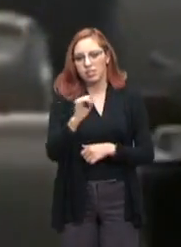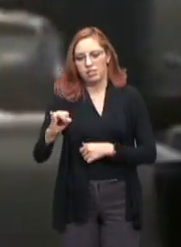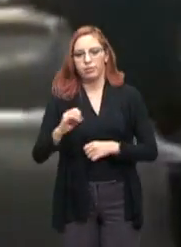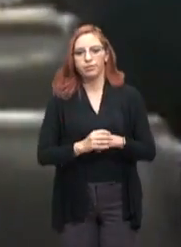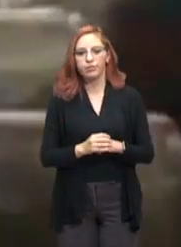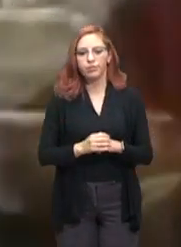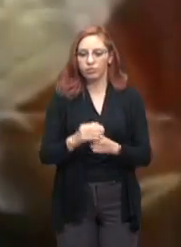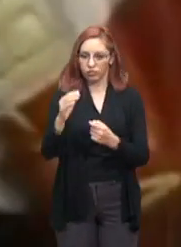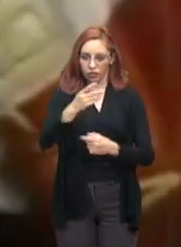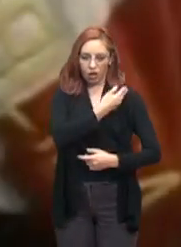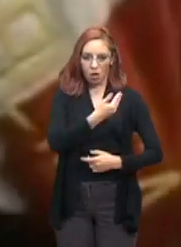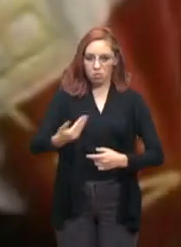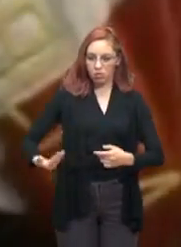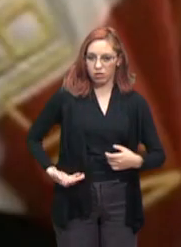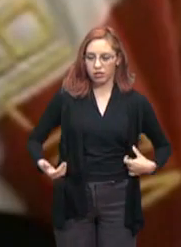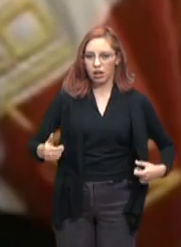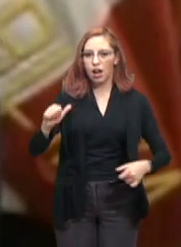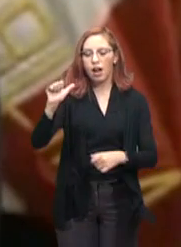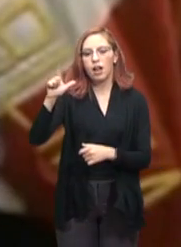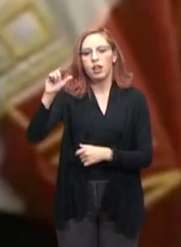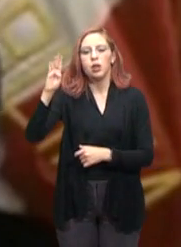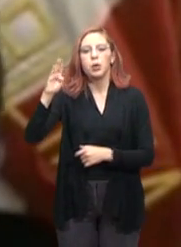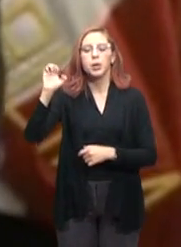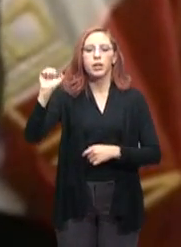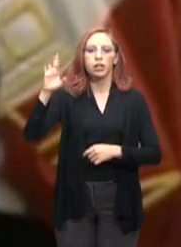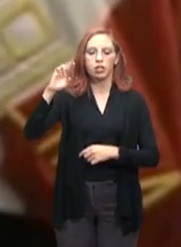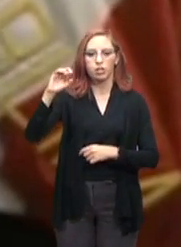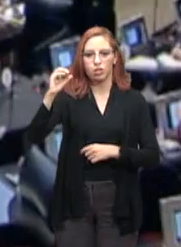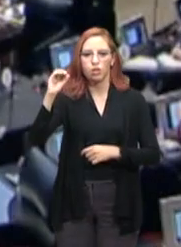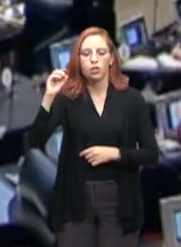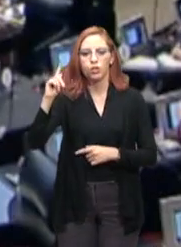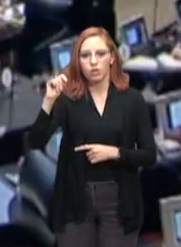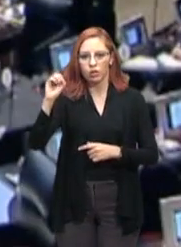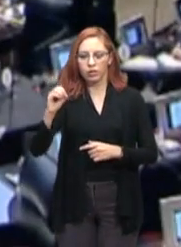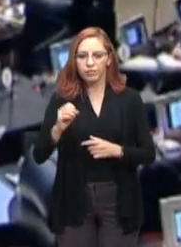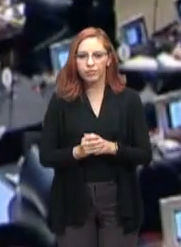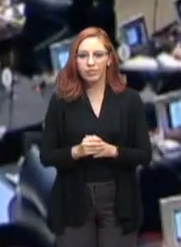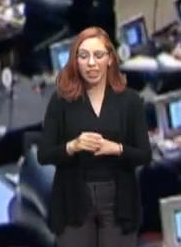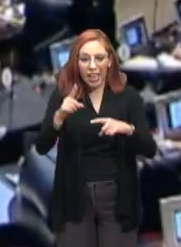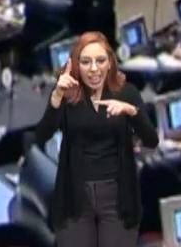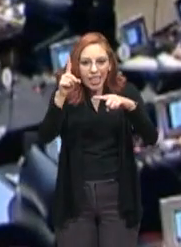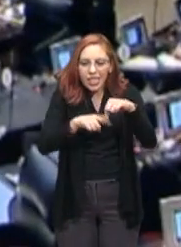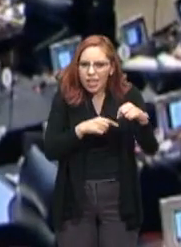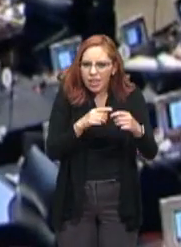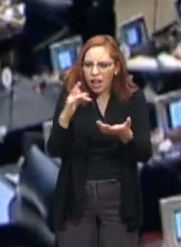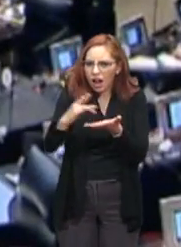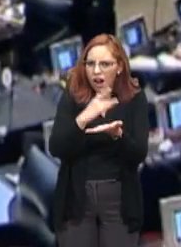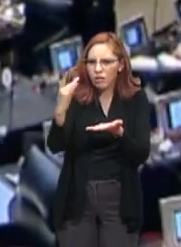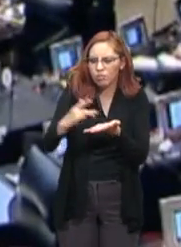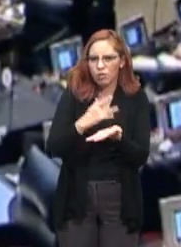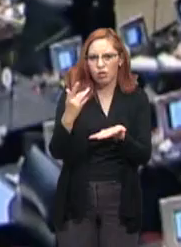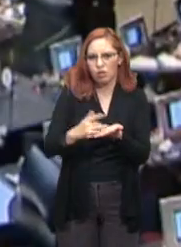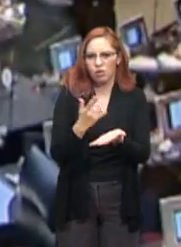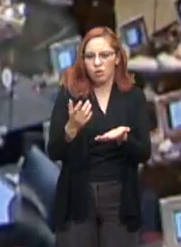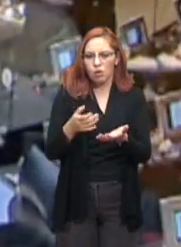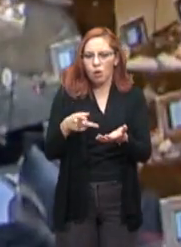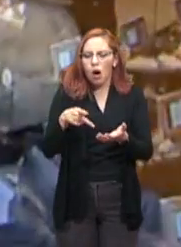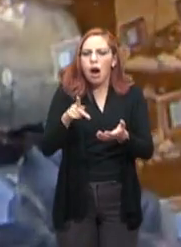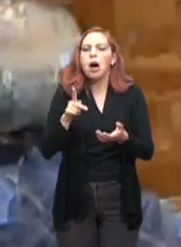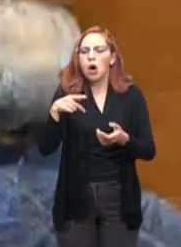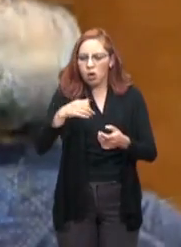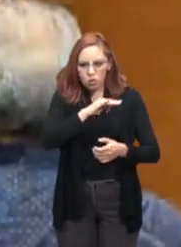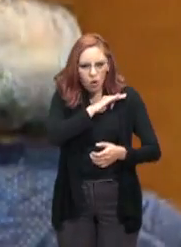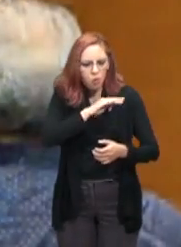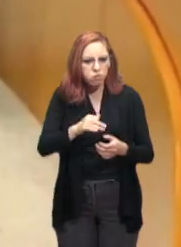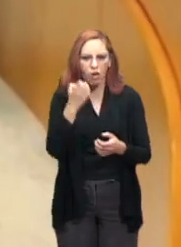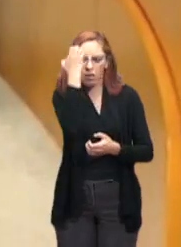centro, Alberto Narváez Arochi, expuso que no había necesidad de desbaratar los fideicomisos. ¿Cuándo podía llevarse una investigación a la par de